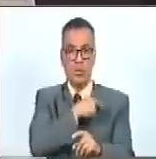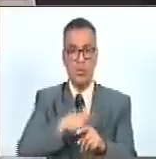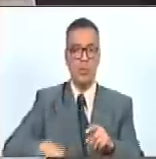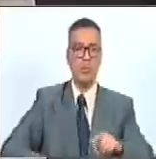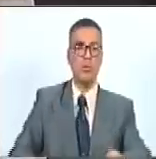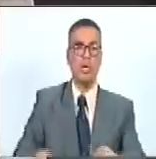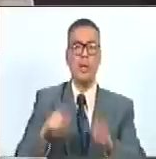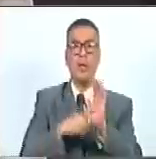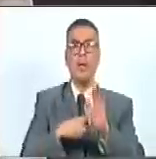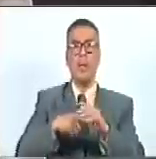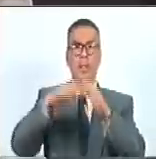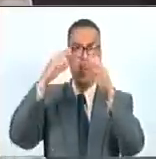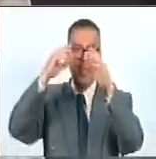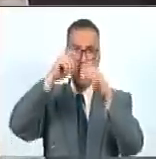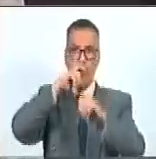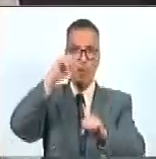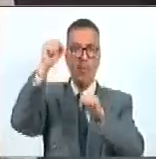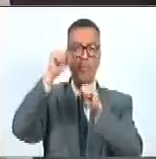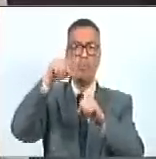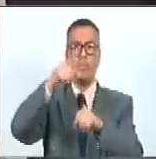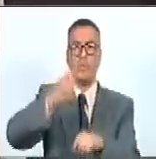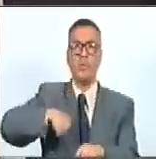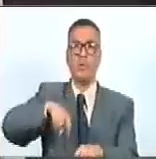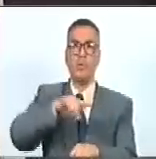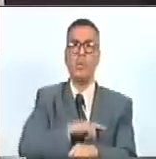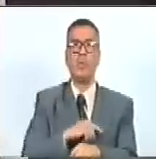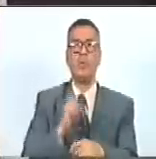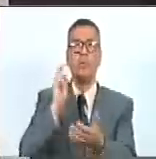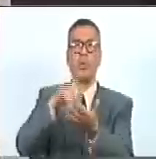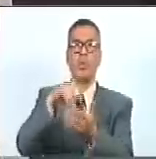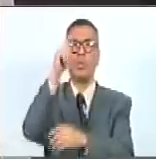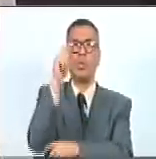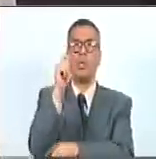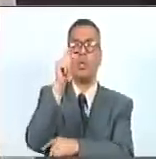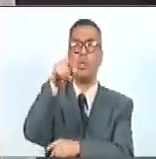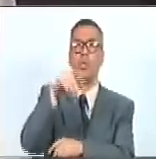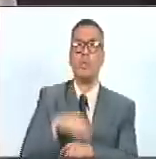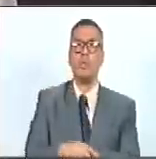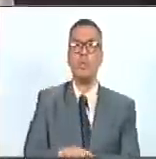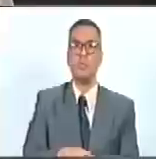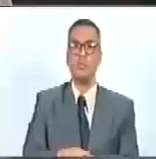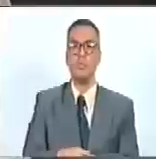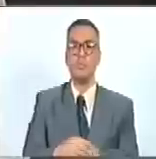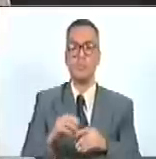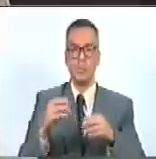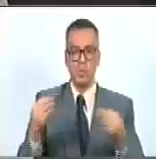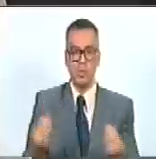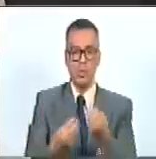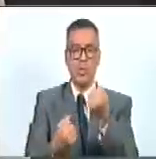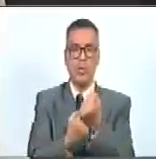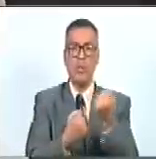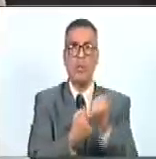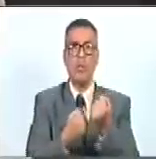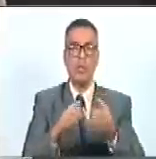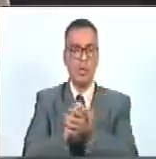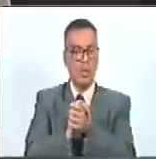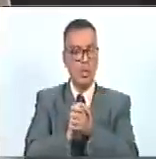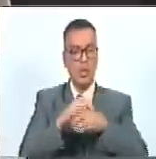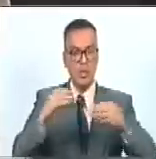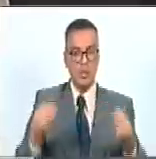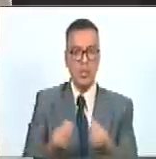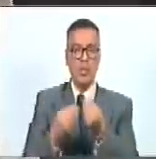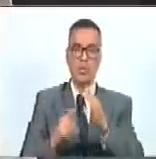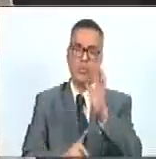Nicolás Maduro Moros. Y estamos nosotros como parlamentarios y como parlamentarias coadyuvando a que estas relaciones se